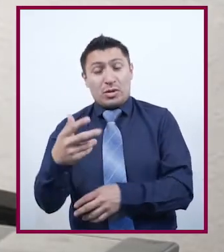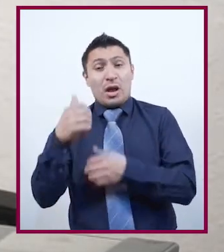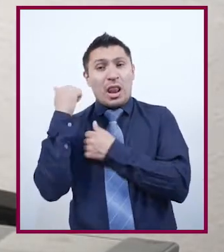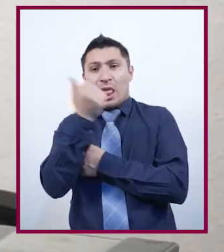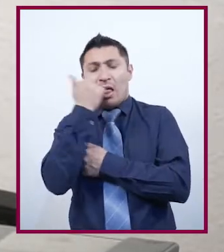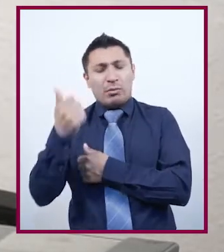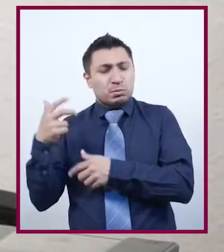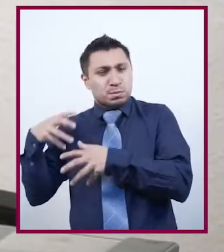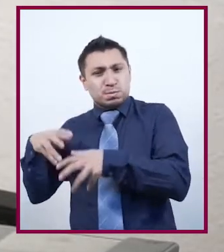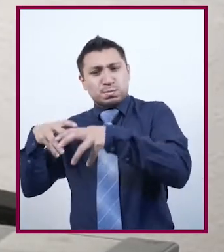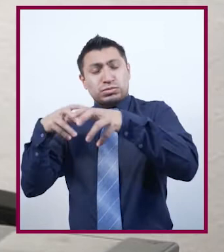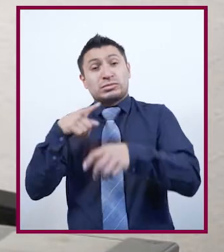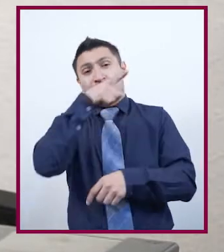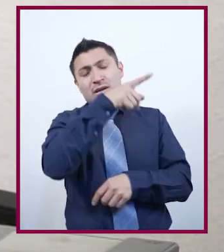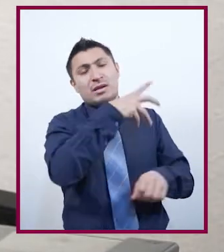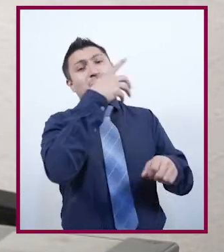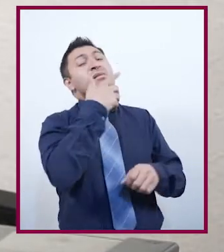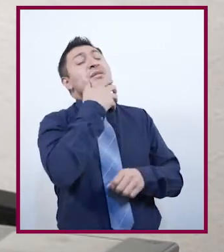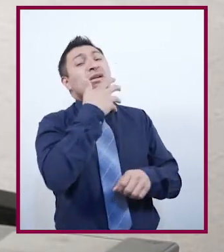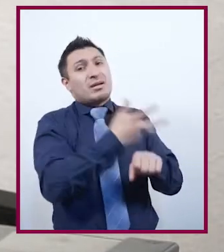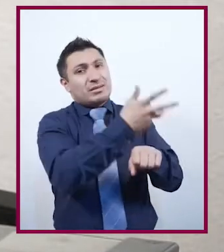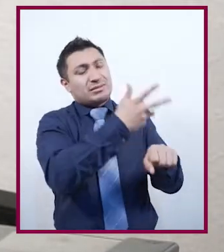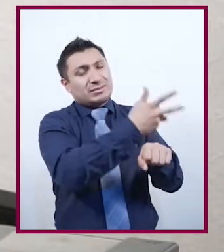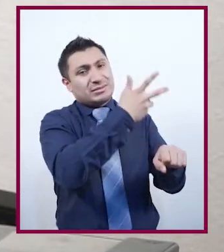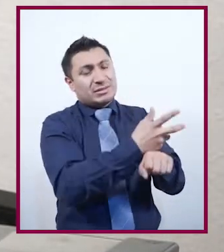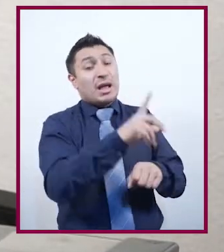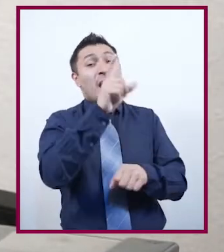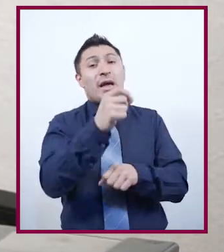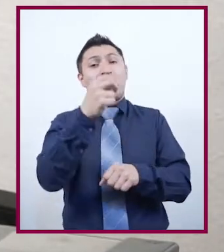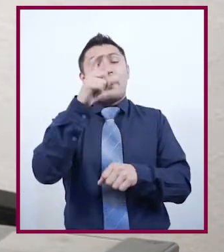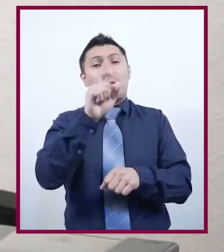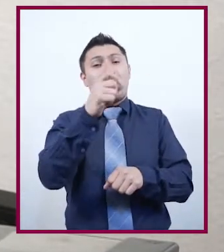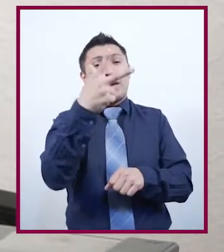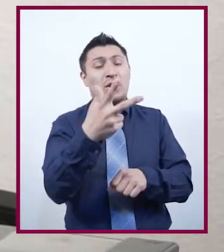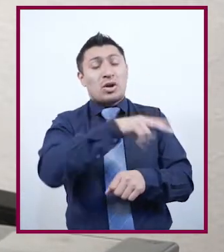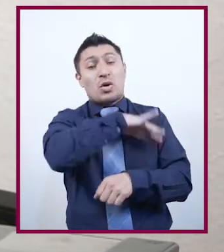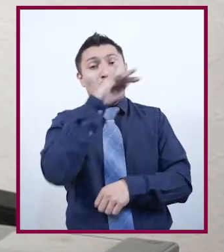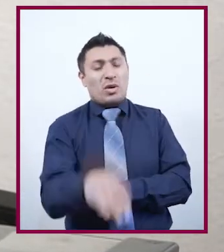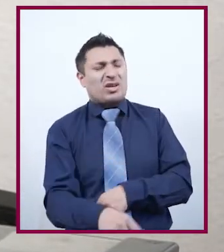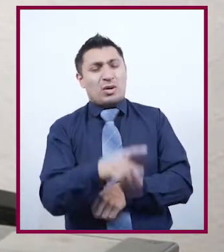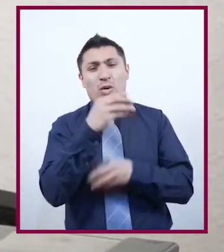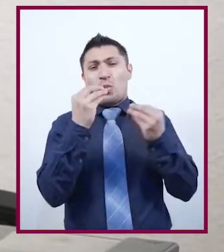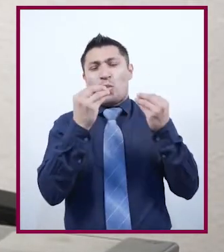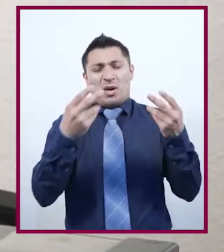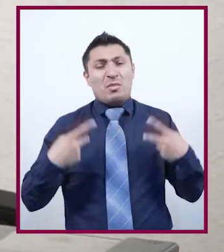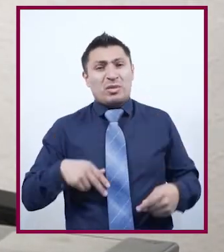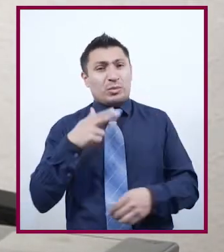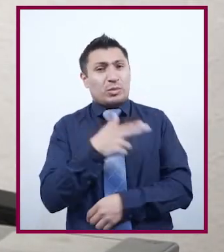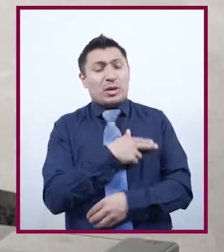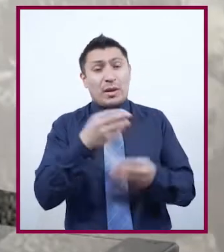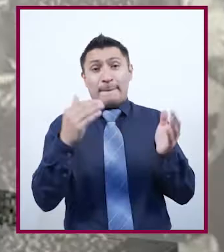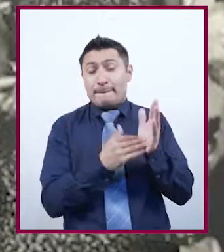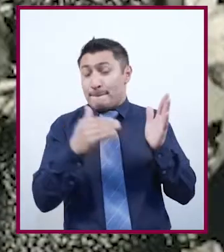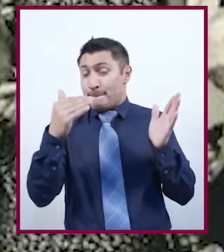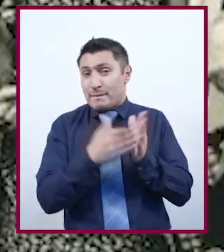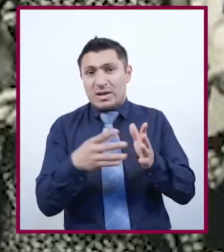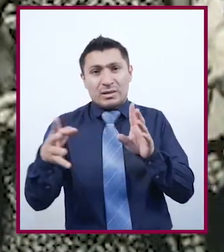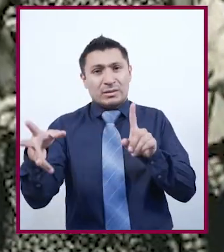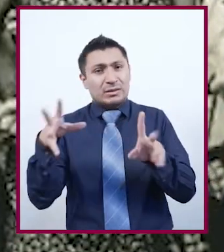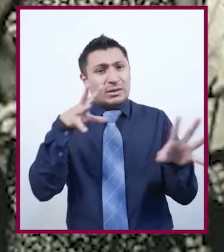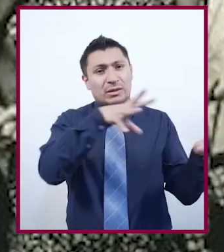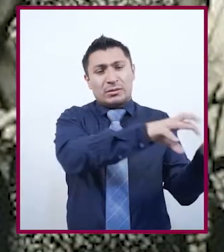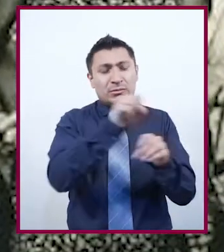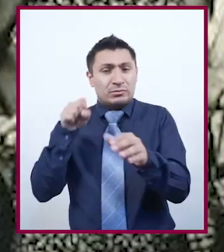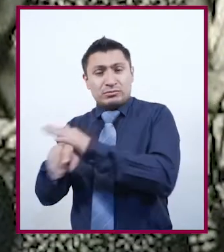manifestación de estudiantes en frente de la Embajada de Estados Unidos terminó con 28 muertos, cientos de heridos y miles de presos. Para el